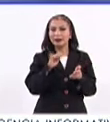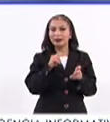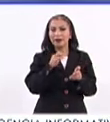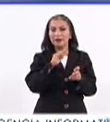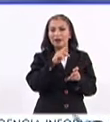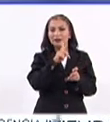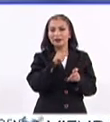Esto es Interfaz.